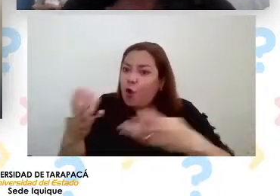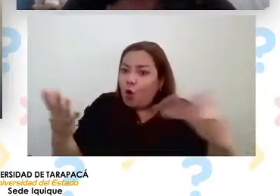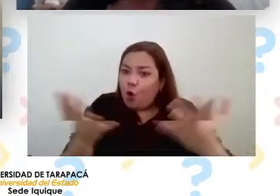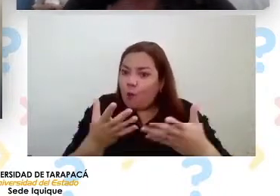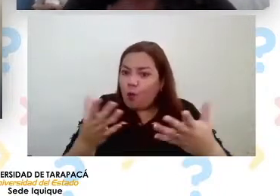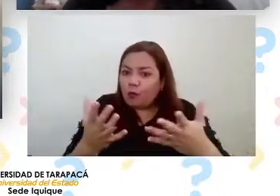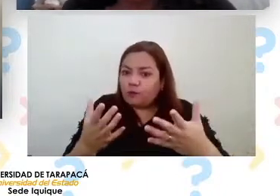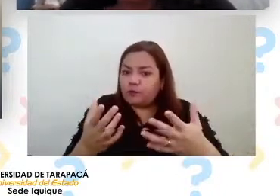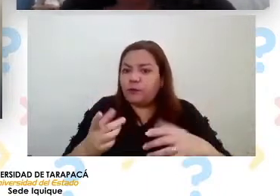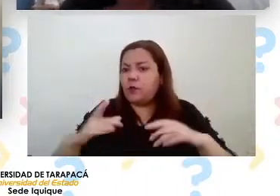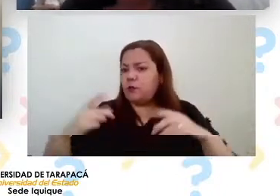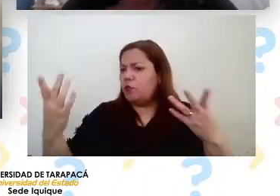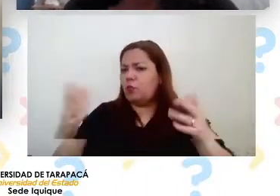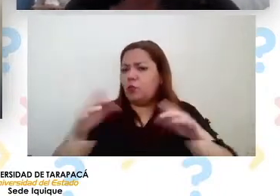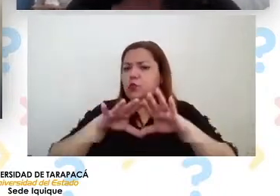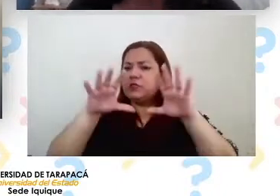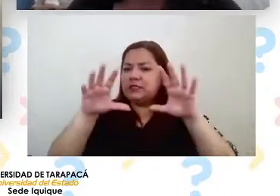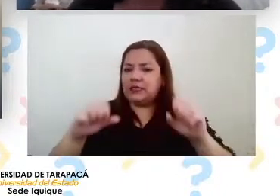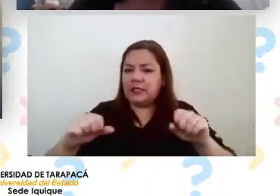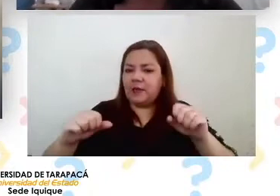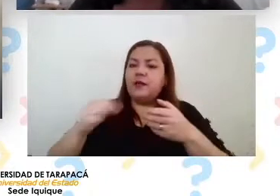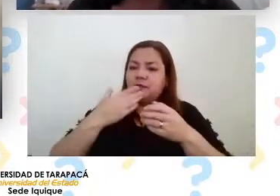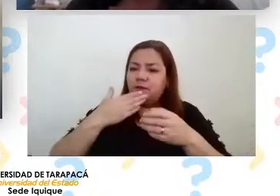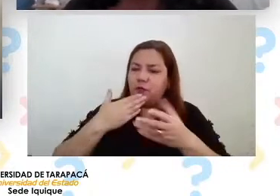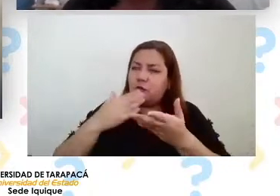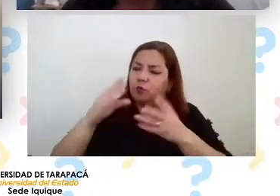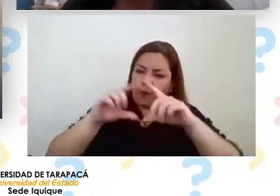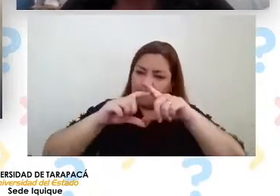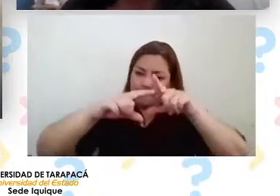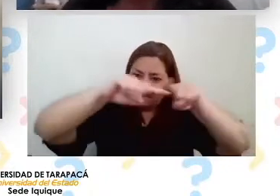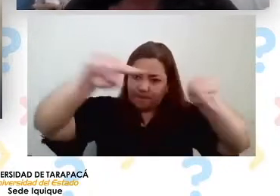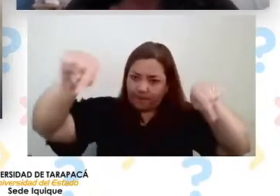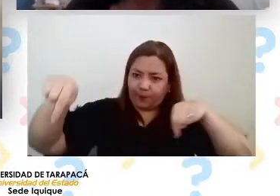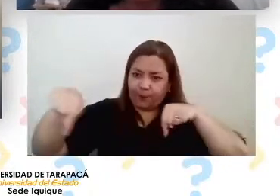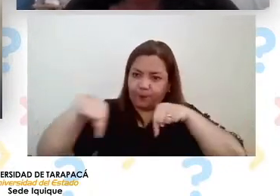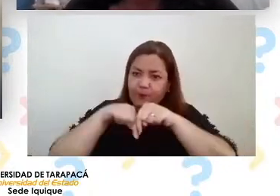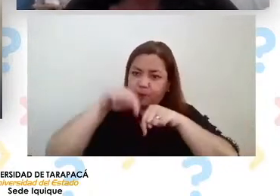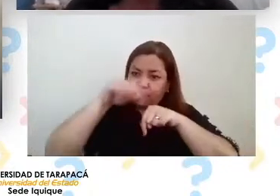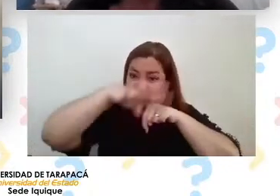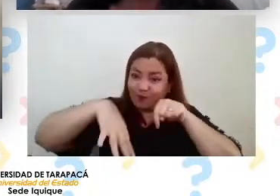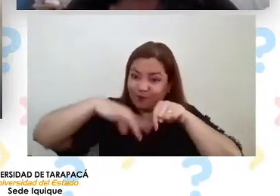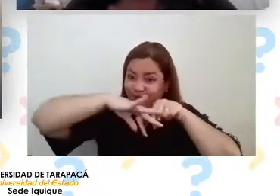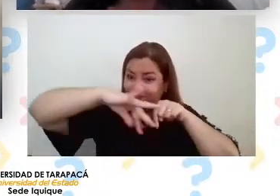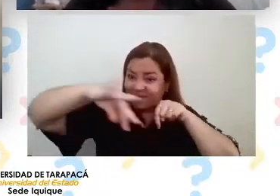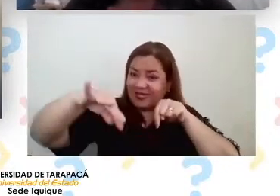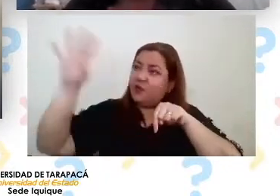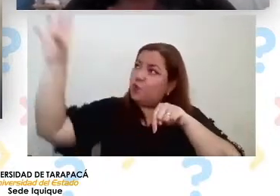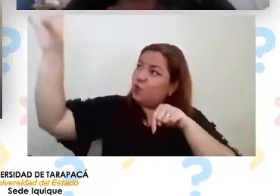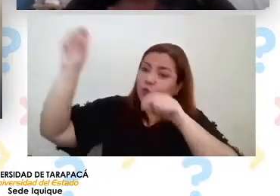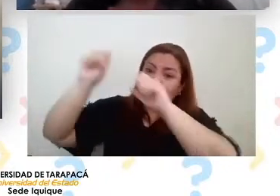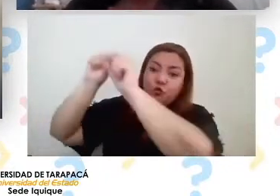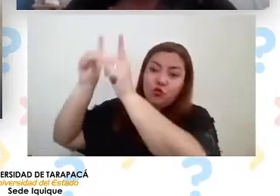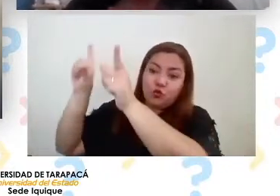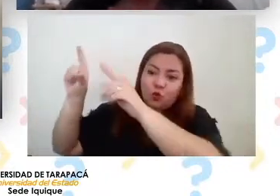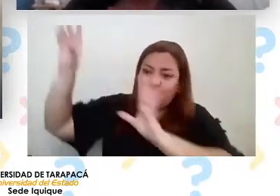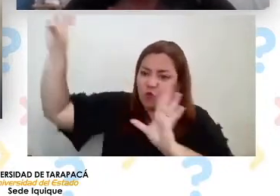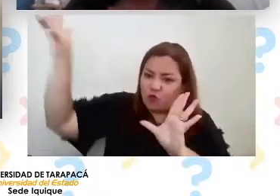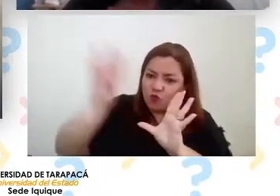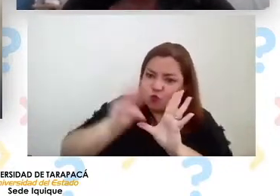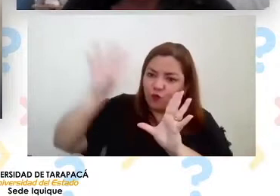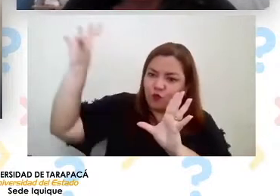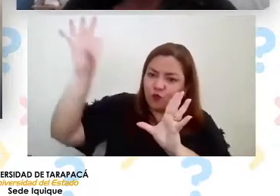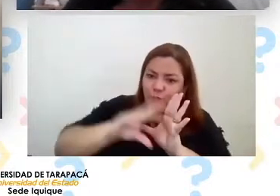fotovoltaico. O sea, también utilizamos la energía solar para transformarla y convertirla en energía